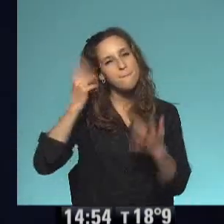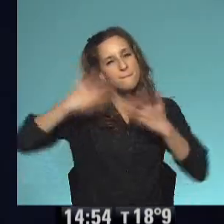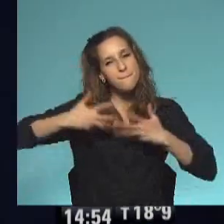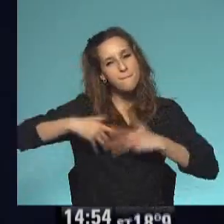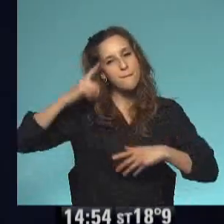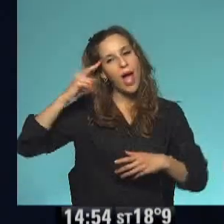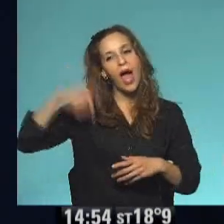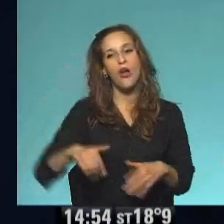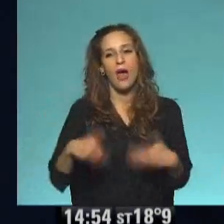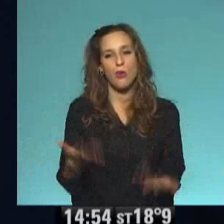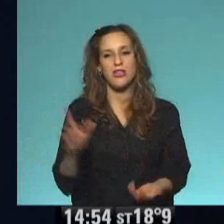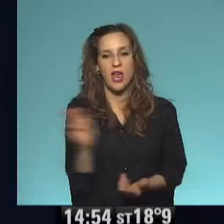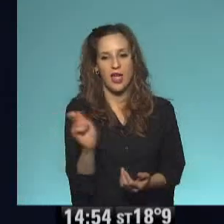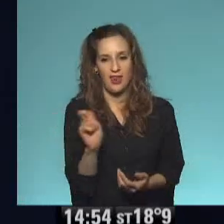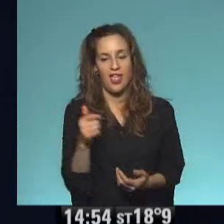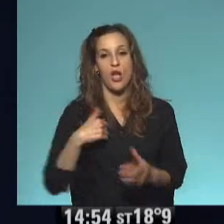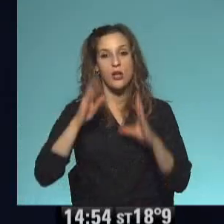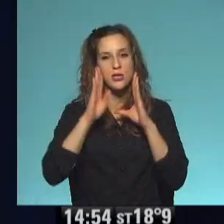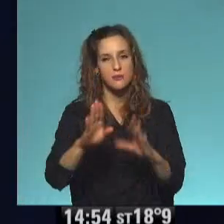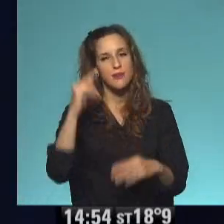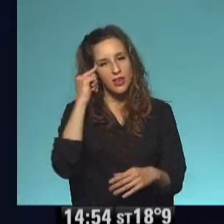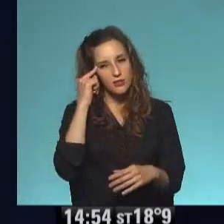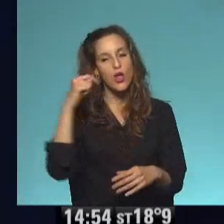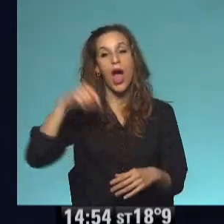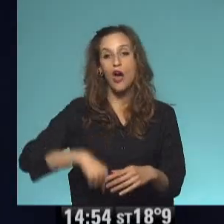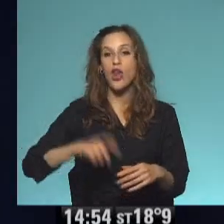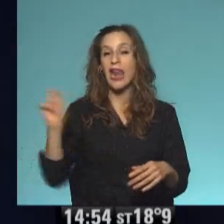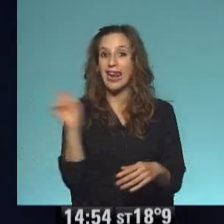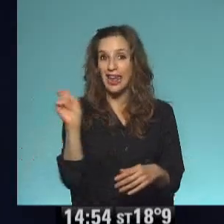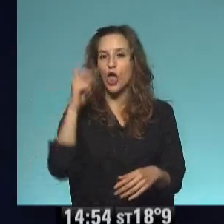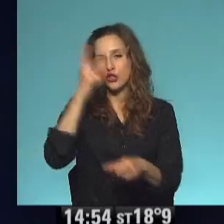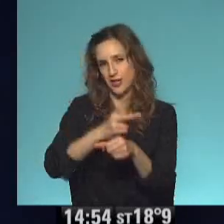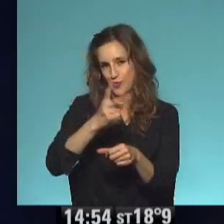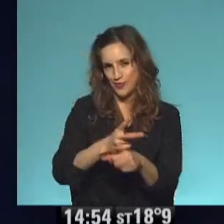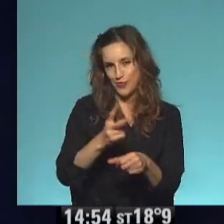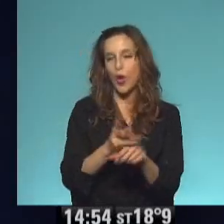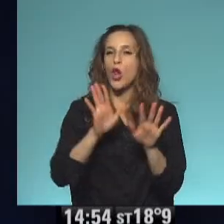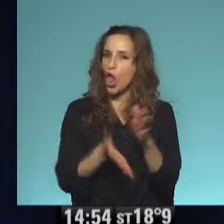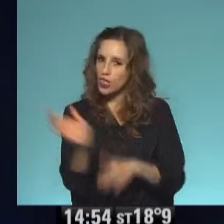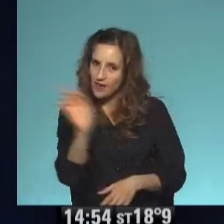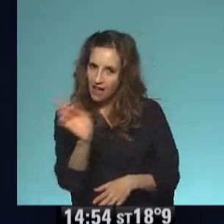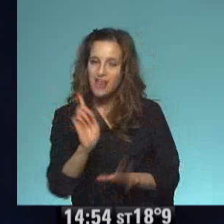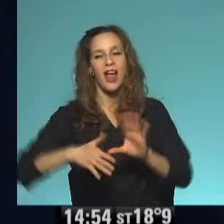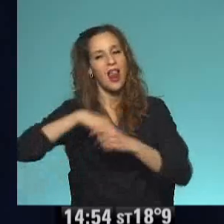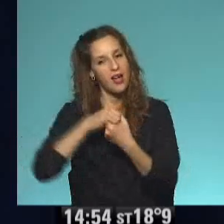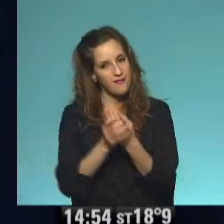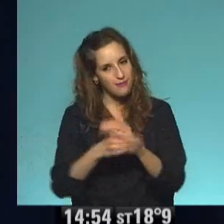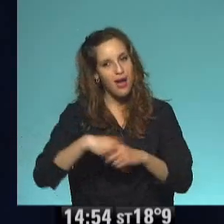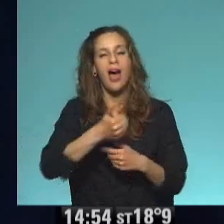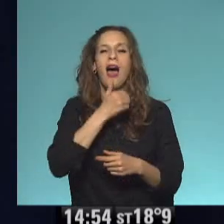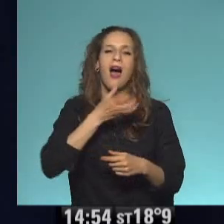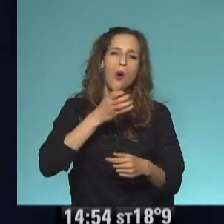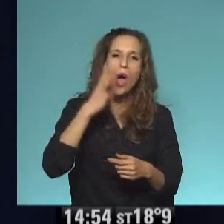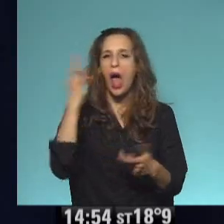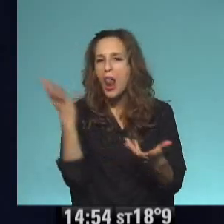recreo para hacerlo, porque ahora sí tenemos segundo recreo. No se vayan lejos, ¿eh? Lávense las manos, tomen algo,